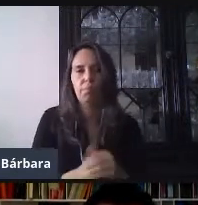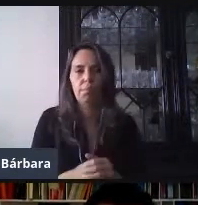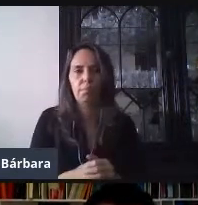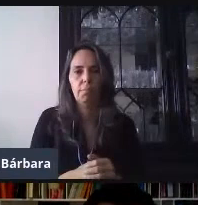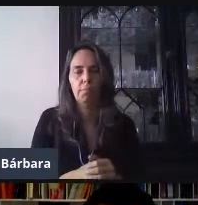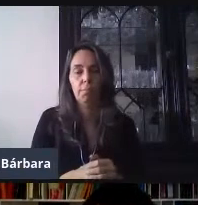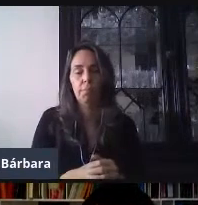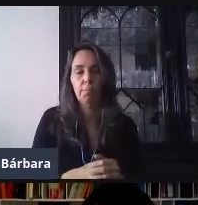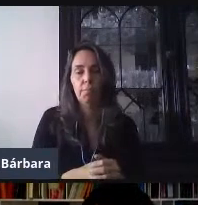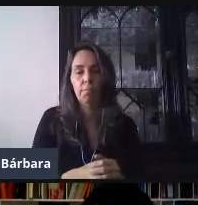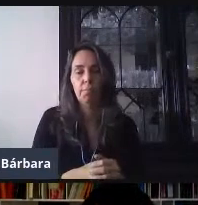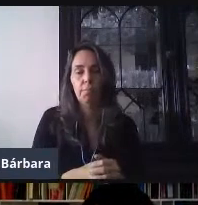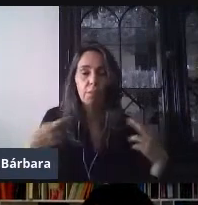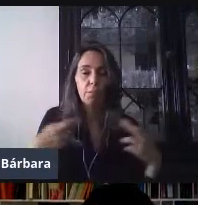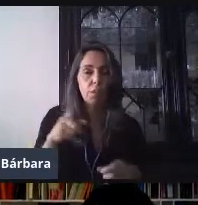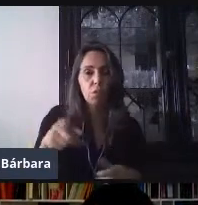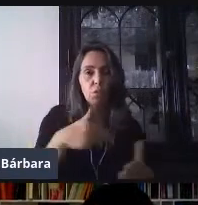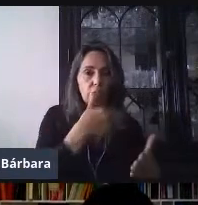una dirección.